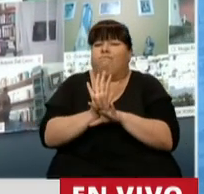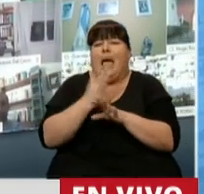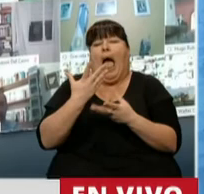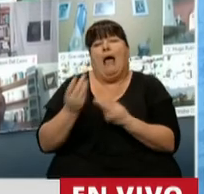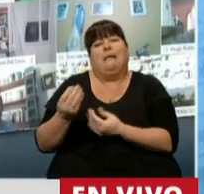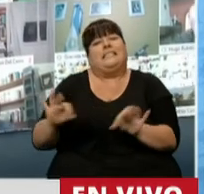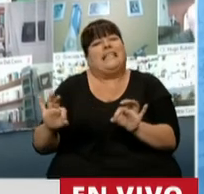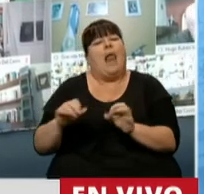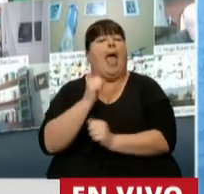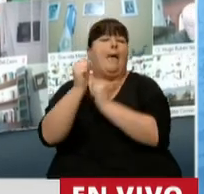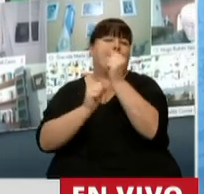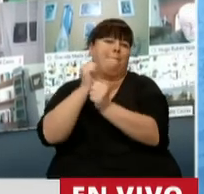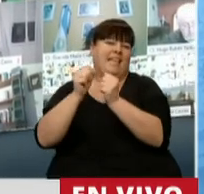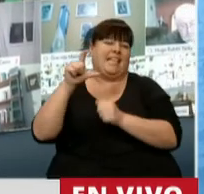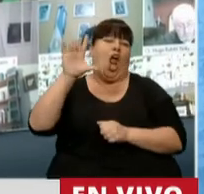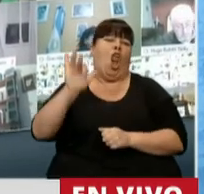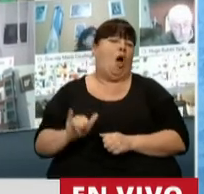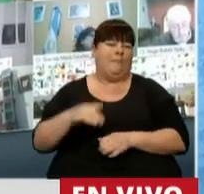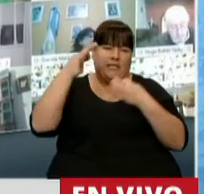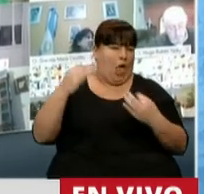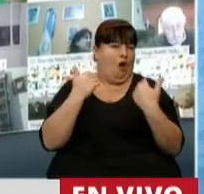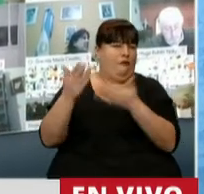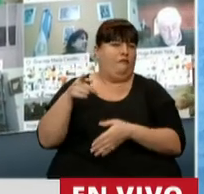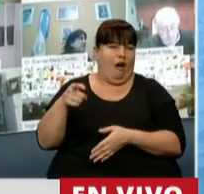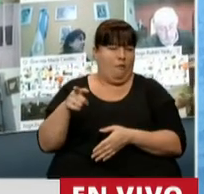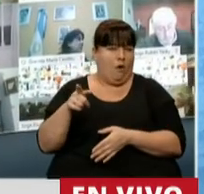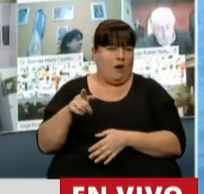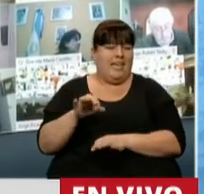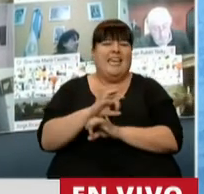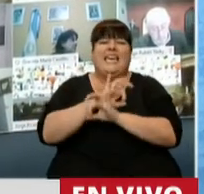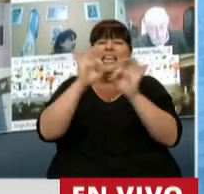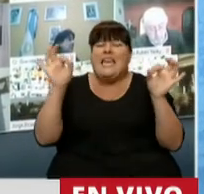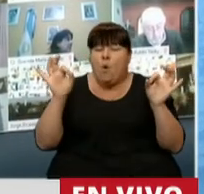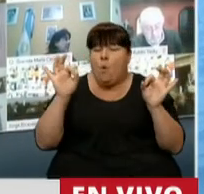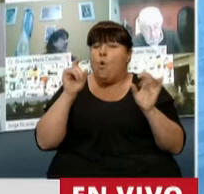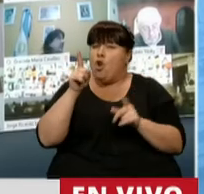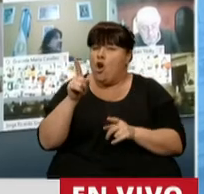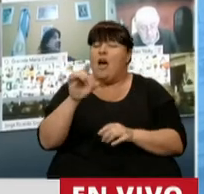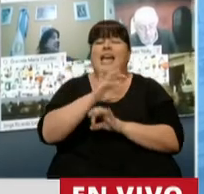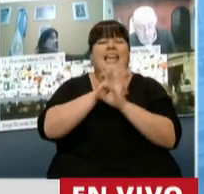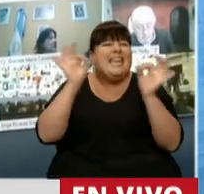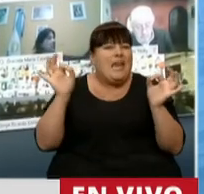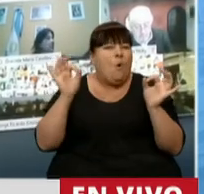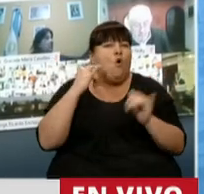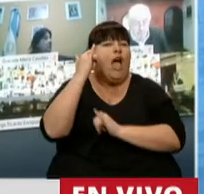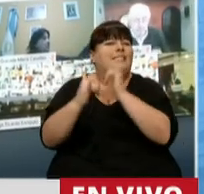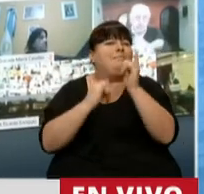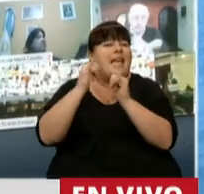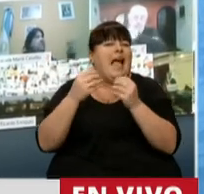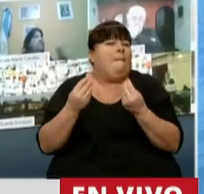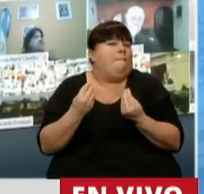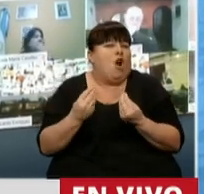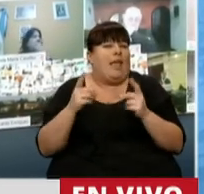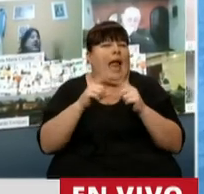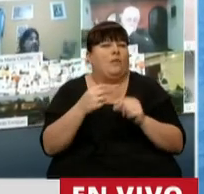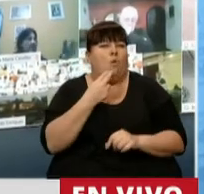salvataje al empresario Cristóbal López. Nadie, señor Presidente, nos pudo explicar el por